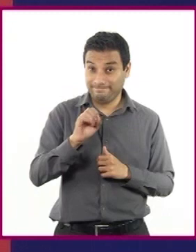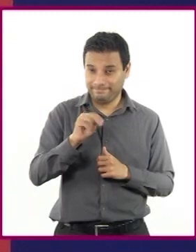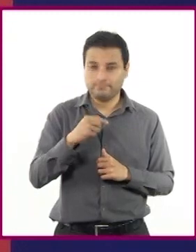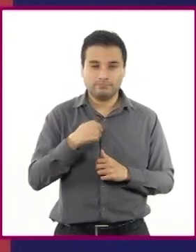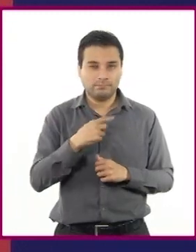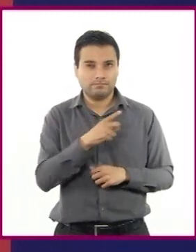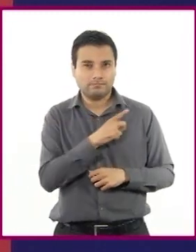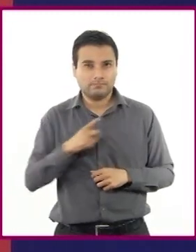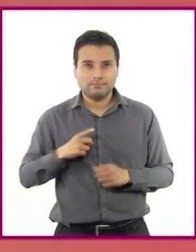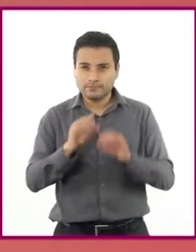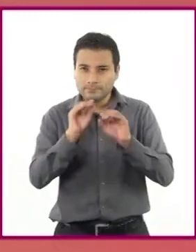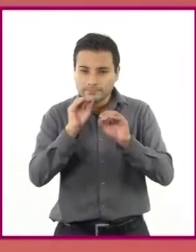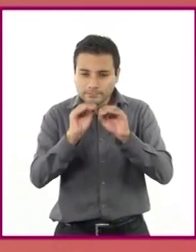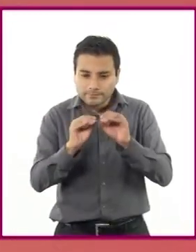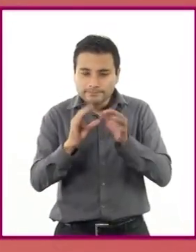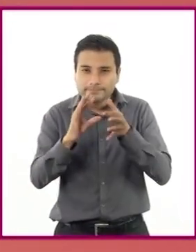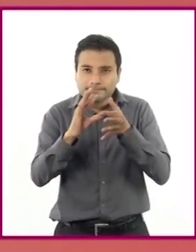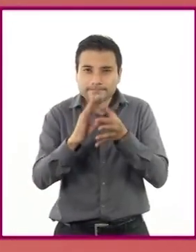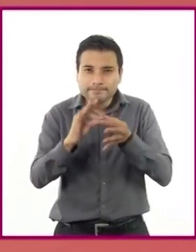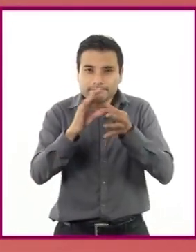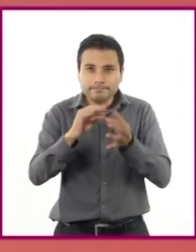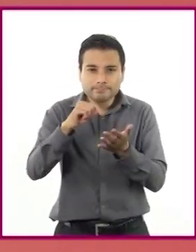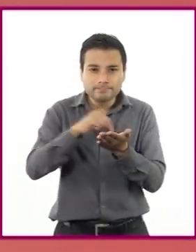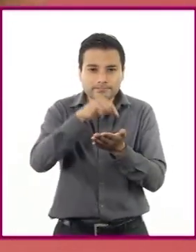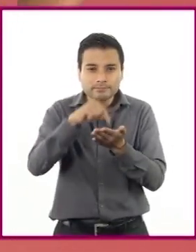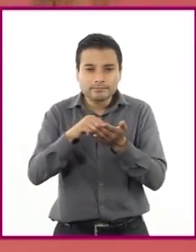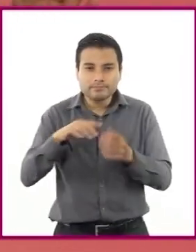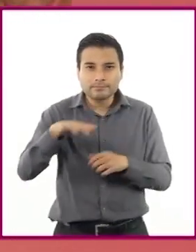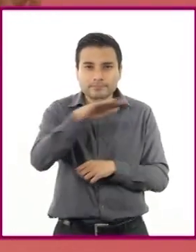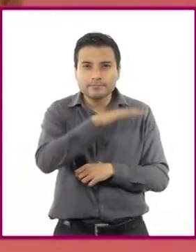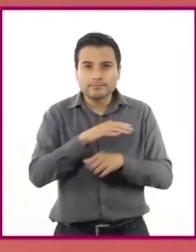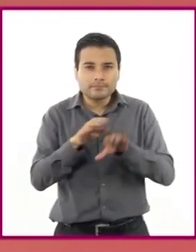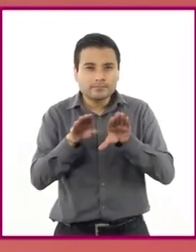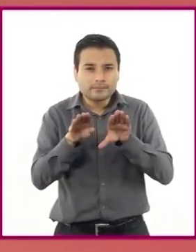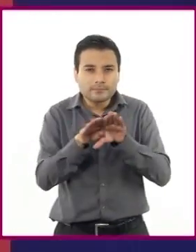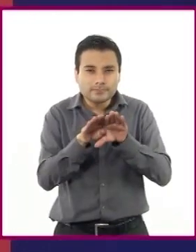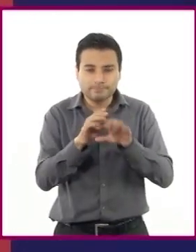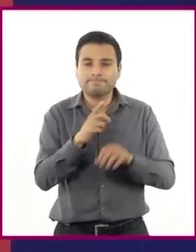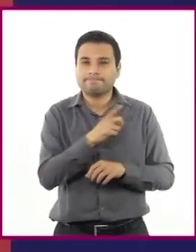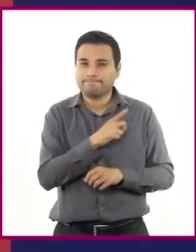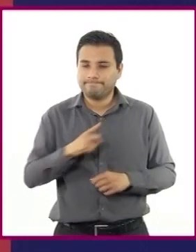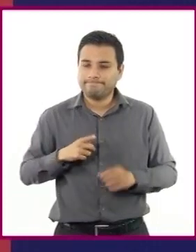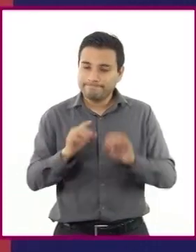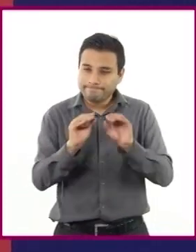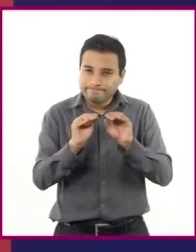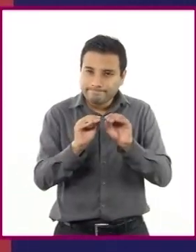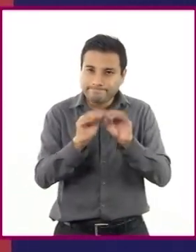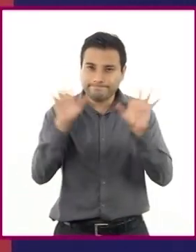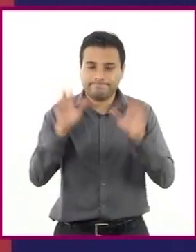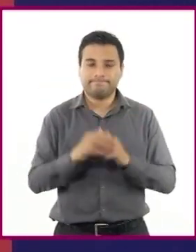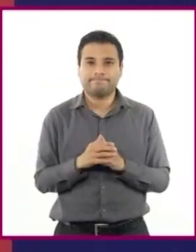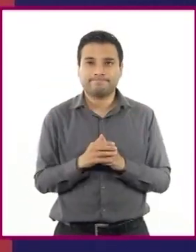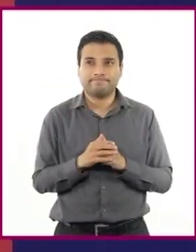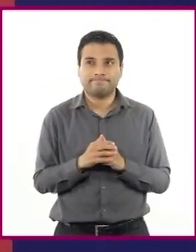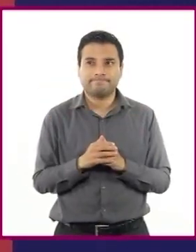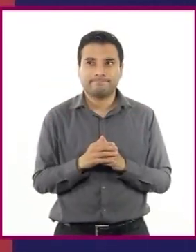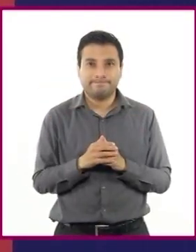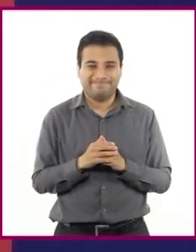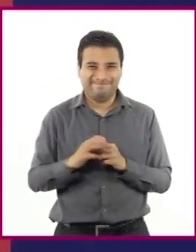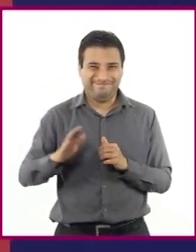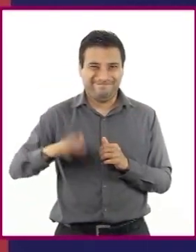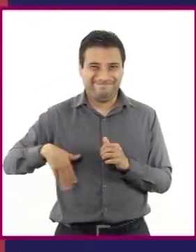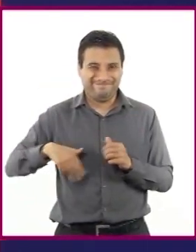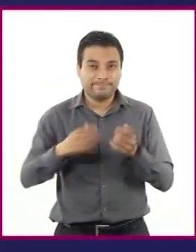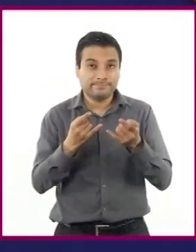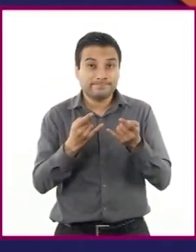escenarios de forma clara, detallada y precisa. Profesora, en el cuento de El